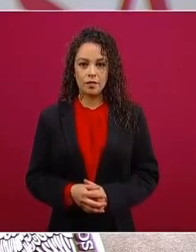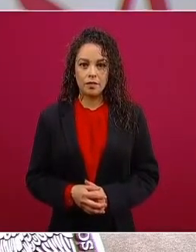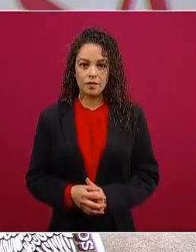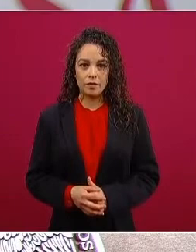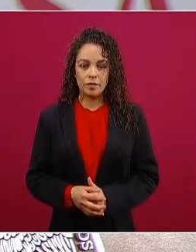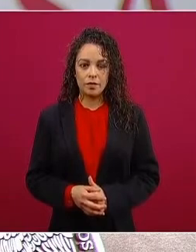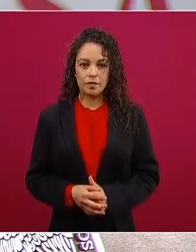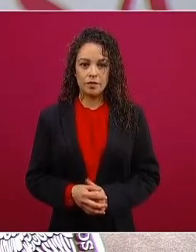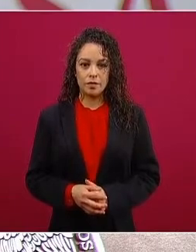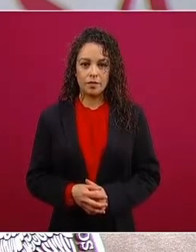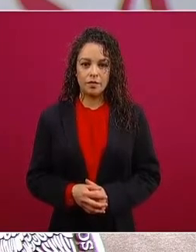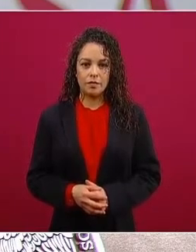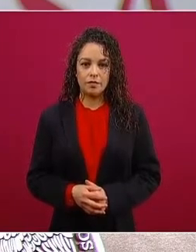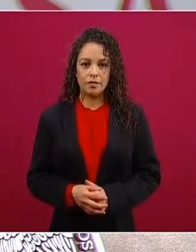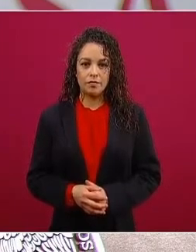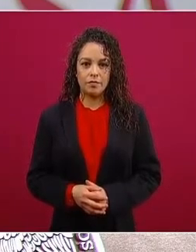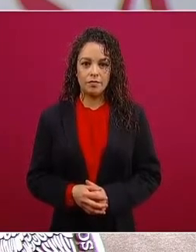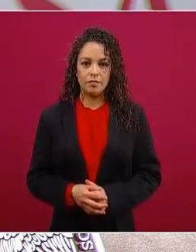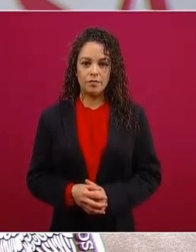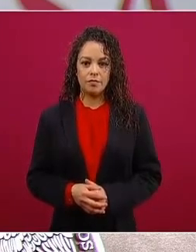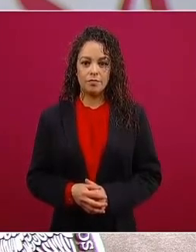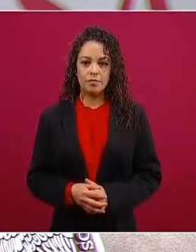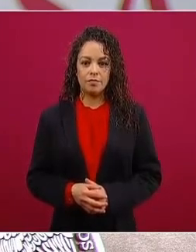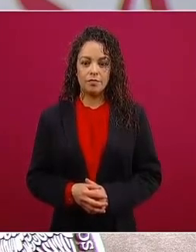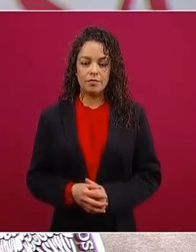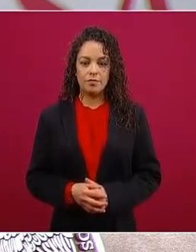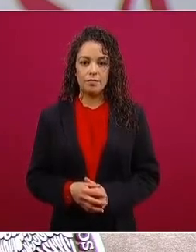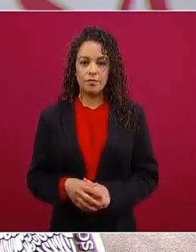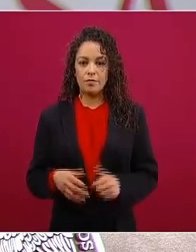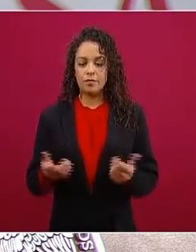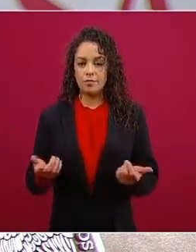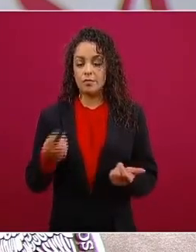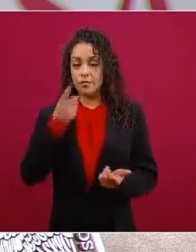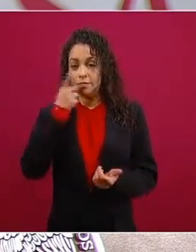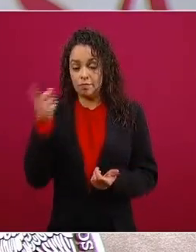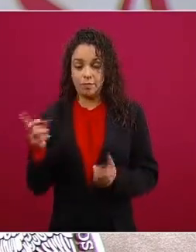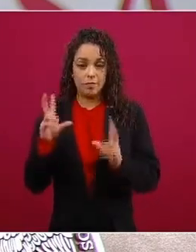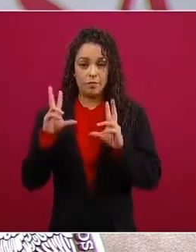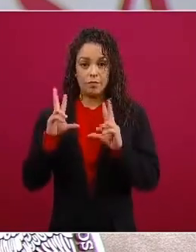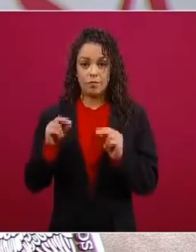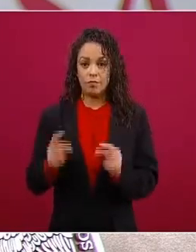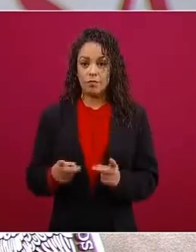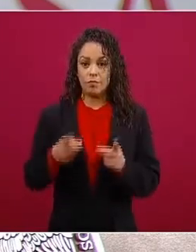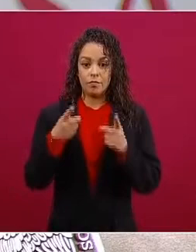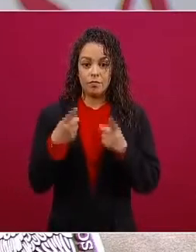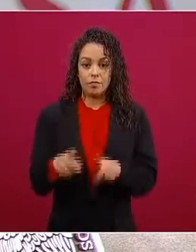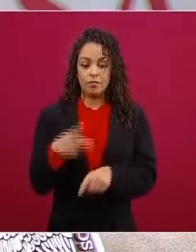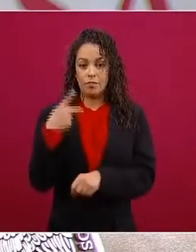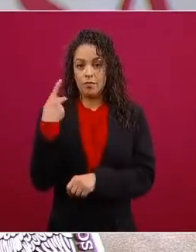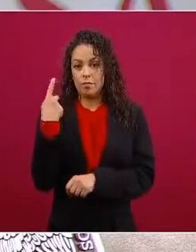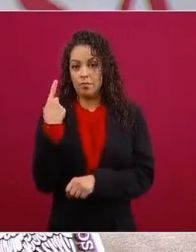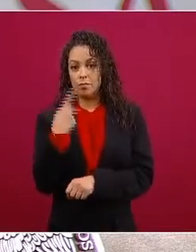no se le otorga el derecho de